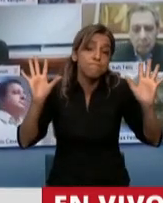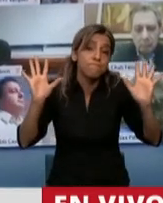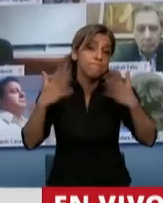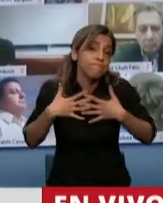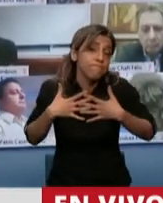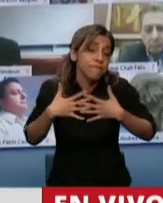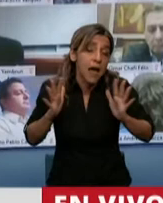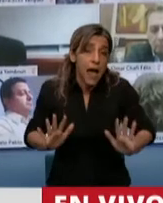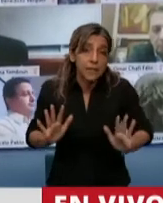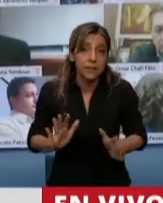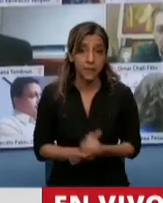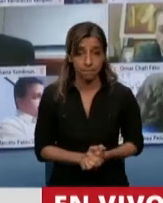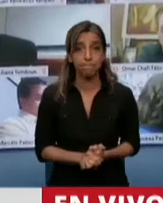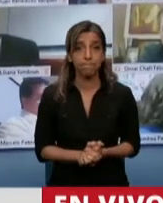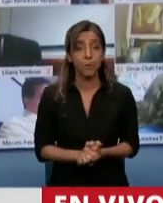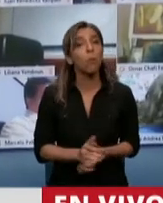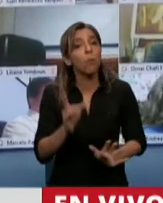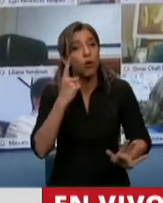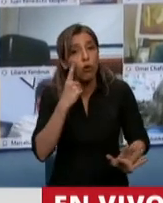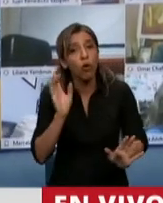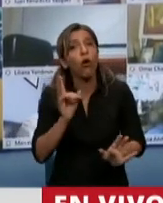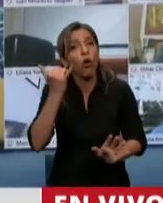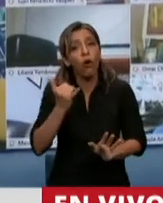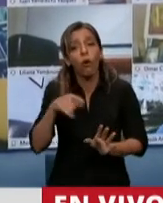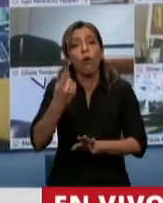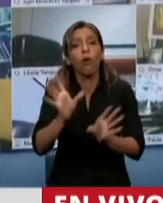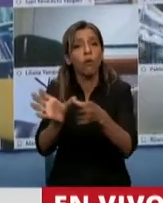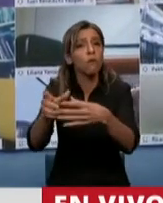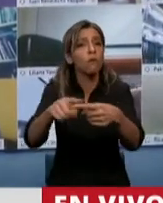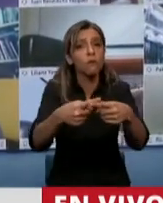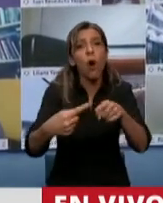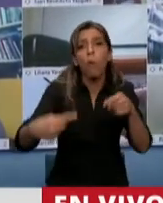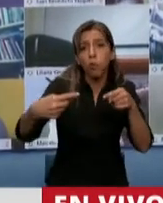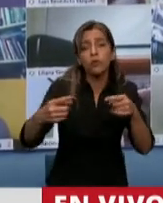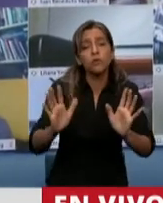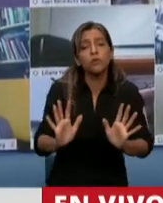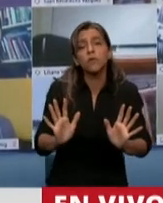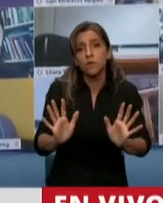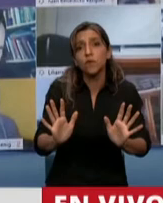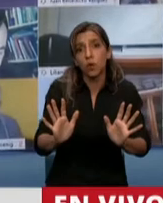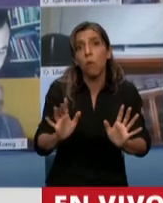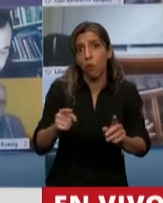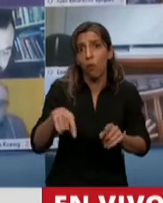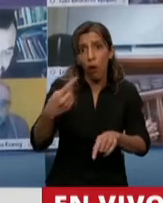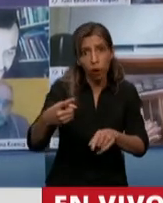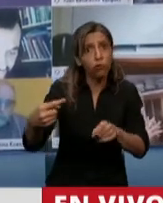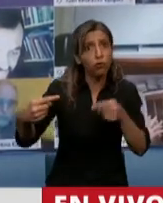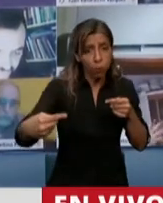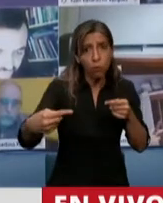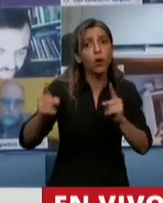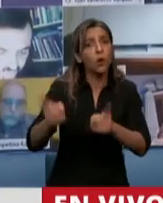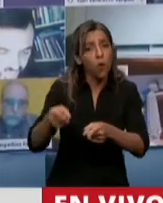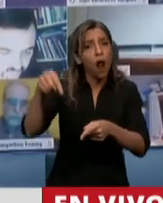a los otros grupos, a los otros bloques opositores que durante horas estuvieron acompañando,